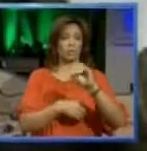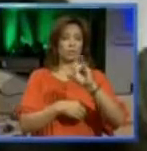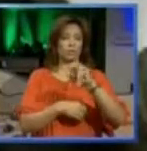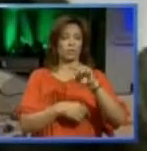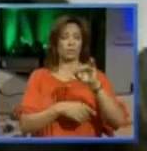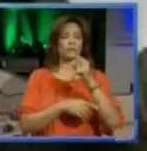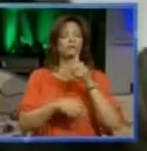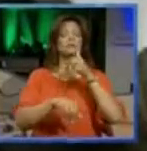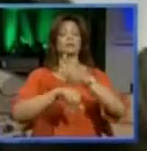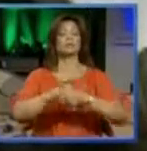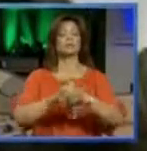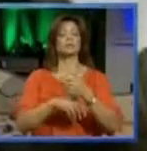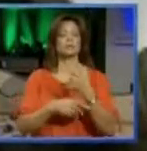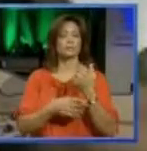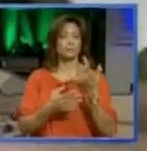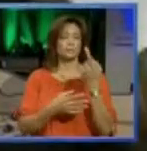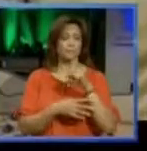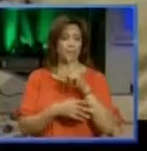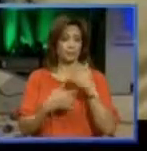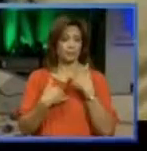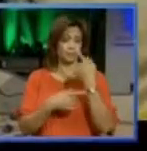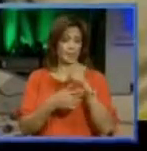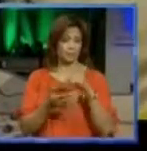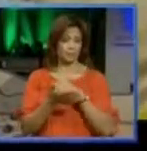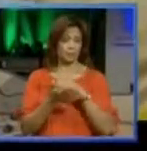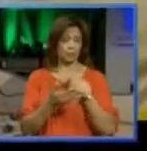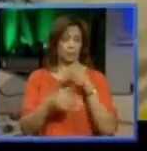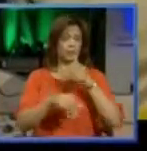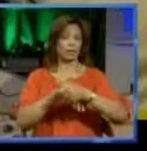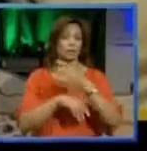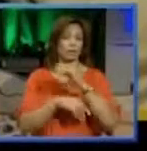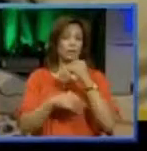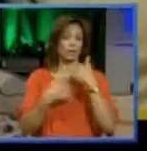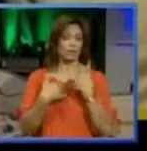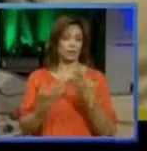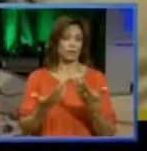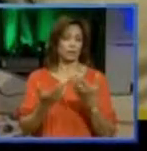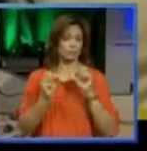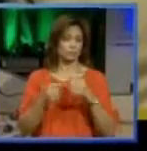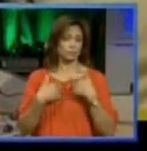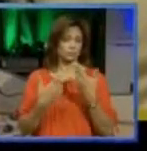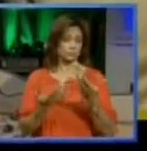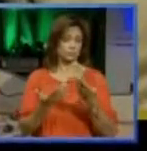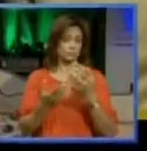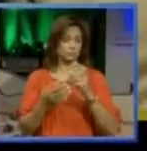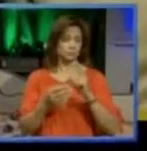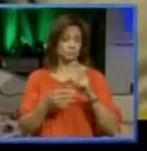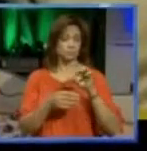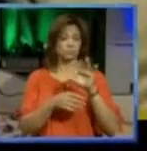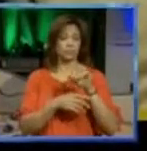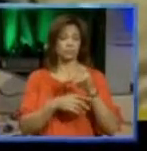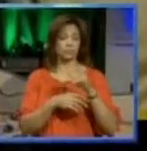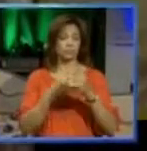Según la acusación, a la que yo tengo copia de la acusación, porque la acusación se puede desprender del sistema electrónico de casos